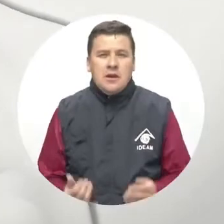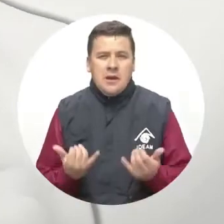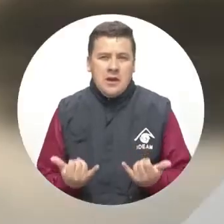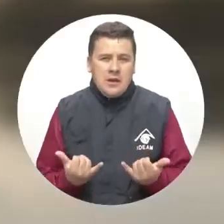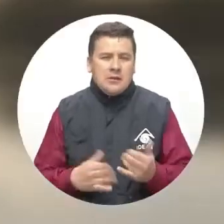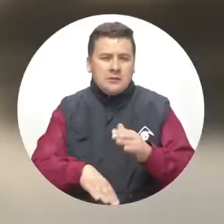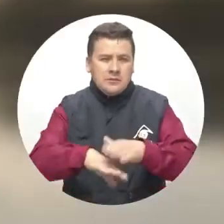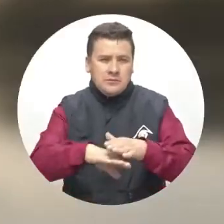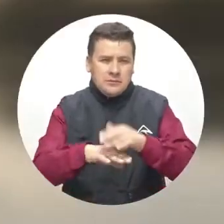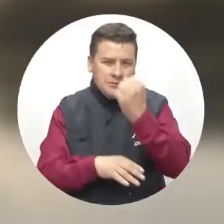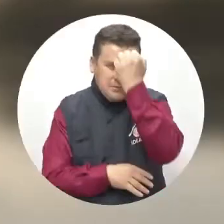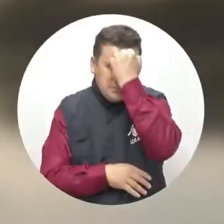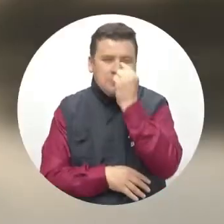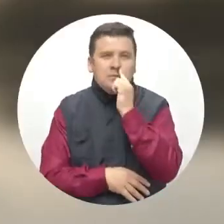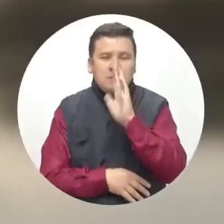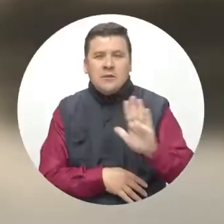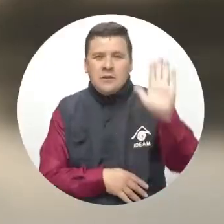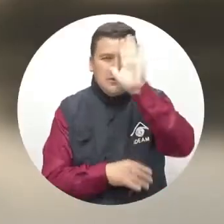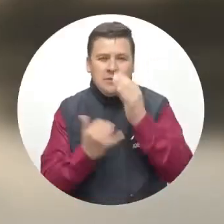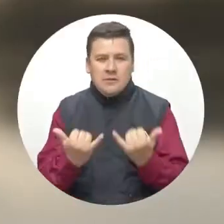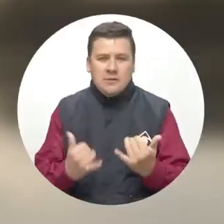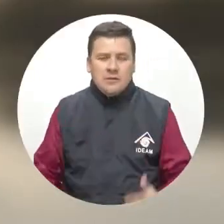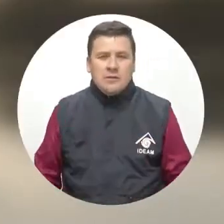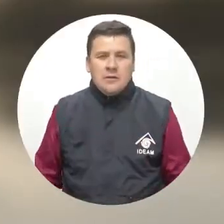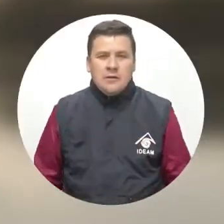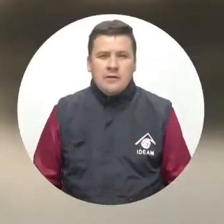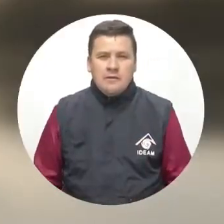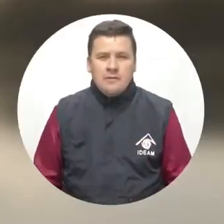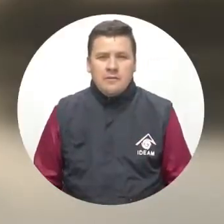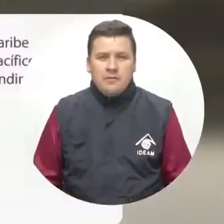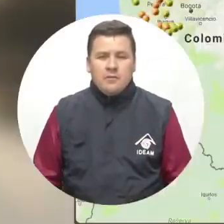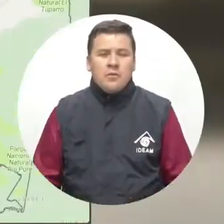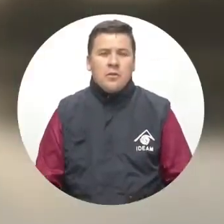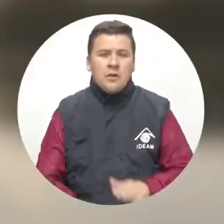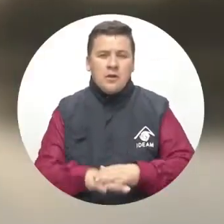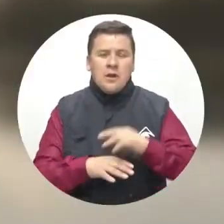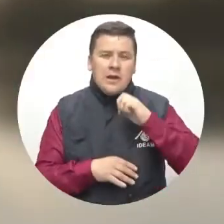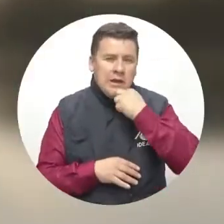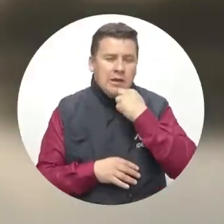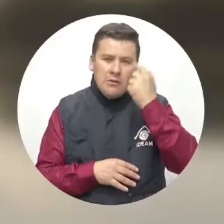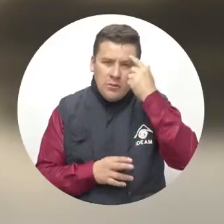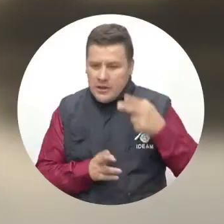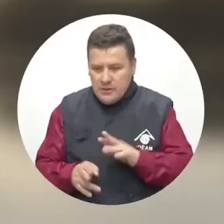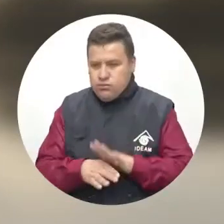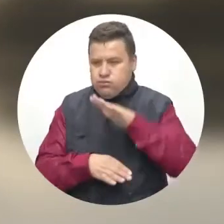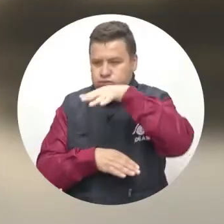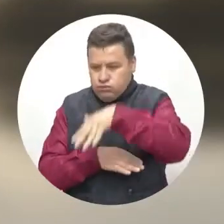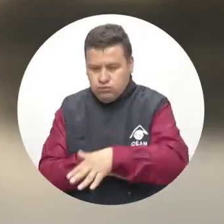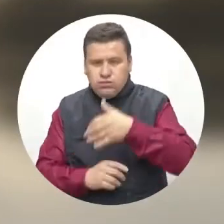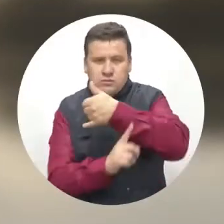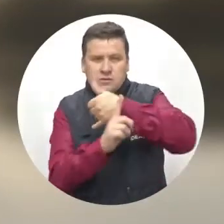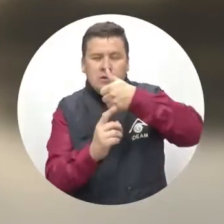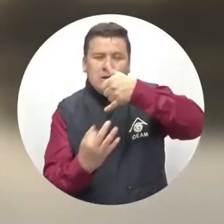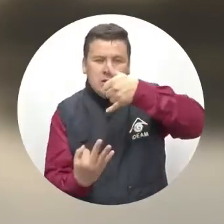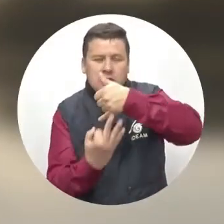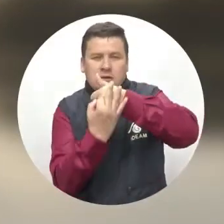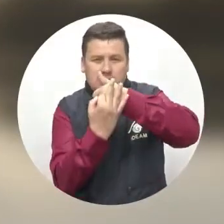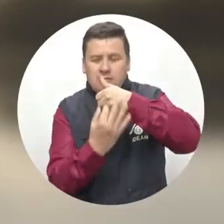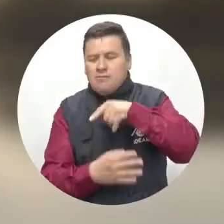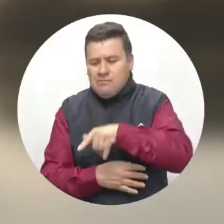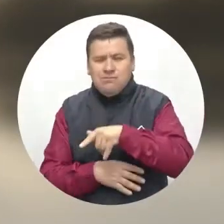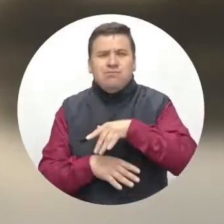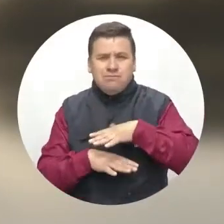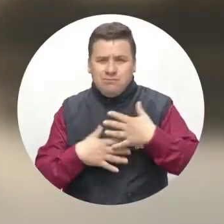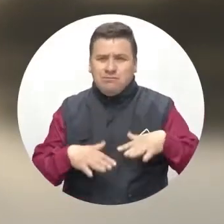Ahora, mucha atención a las principales alertas para hoy a nivel nacional. Alerta naranja por prescientes en el Pacífico, en el Caribe y en la zona